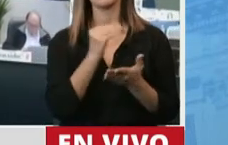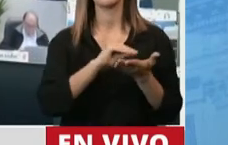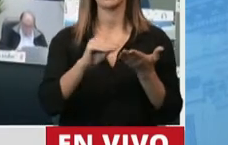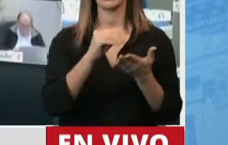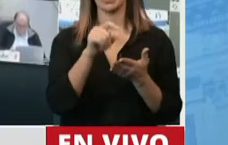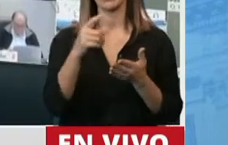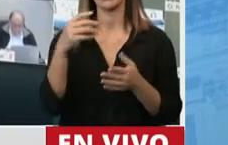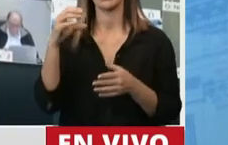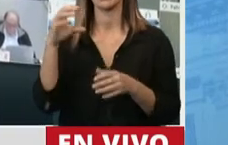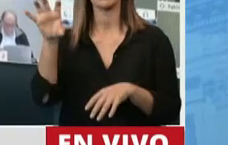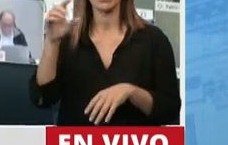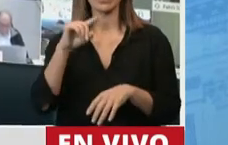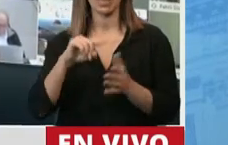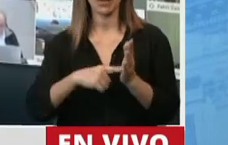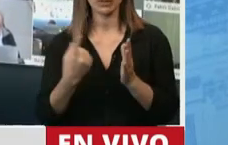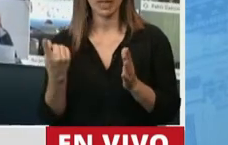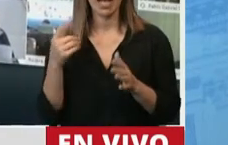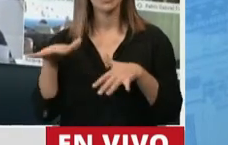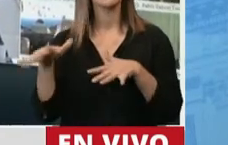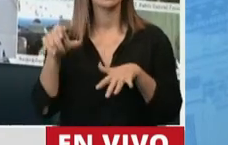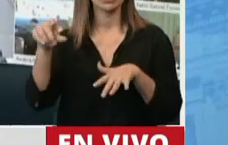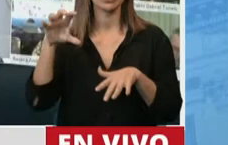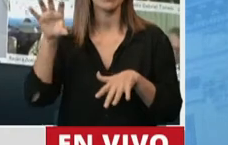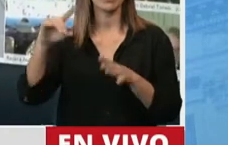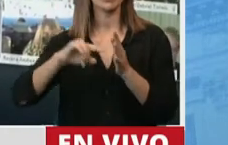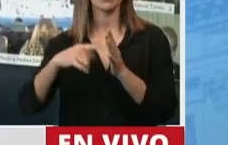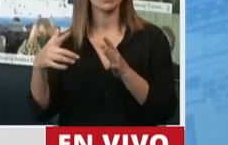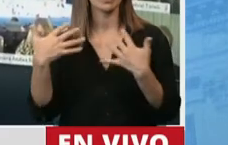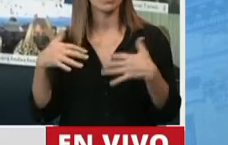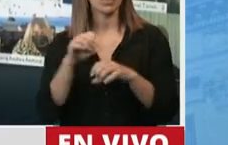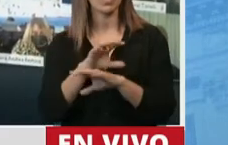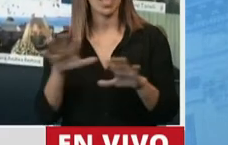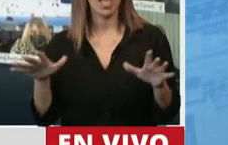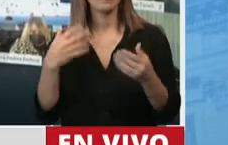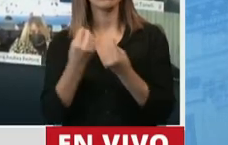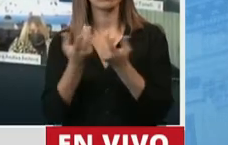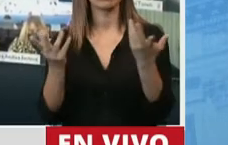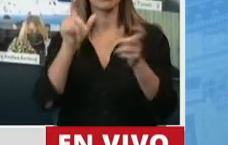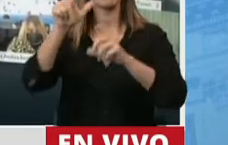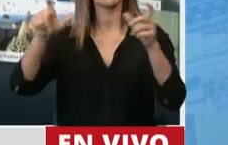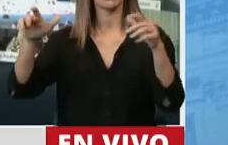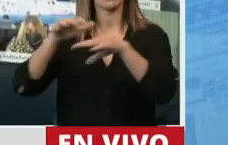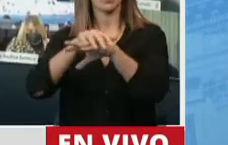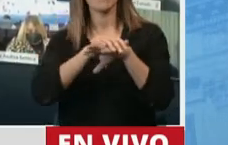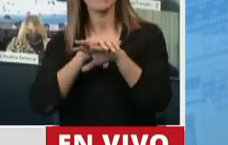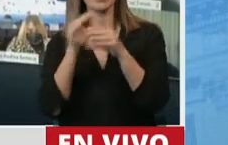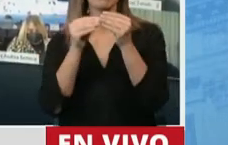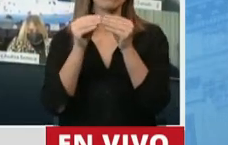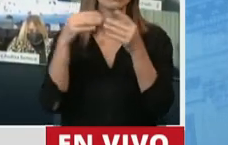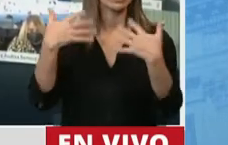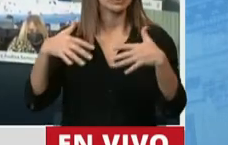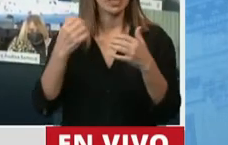Aires, la situación actual es muy grave. Estamos llenos de vecinos, de amigos, de compañeros